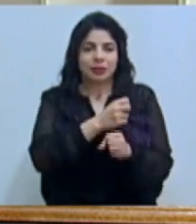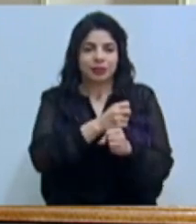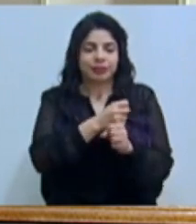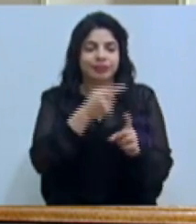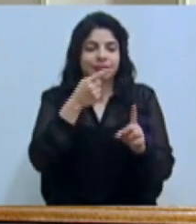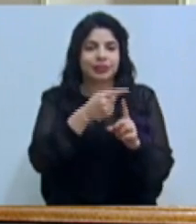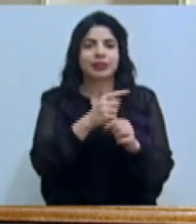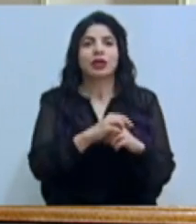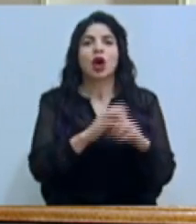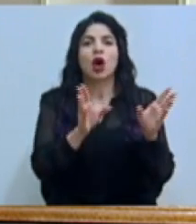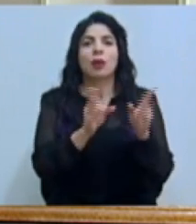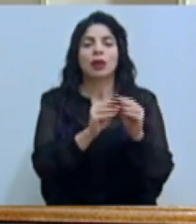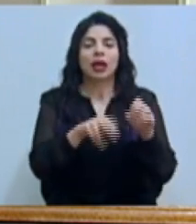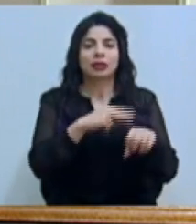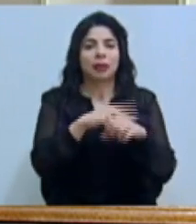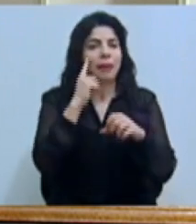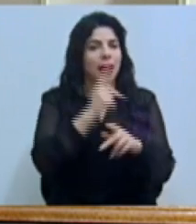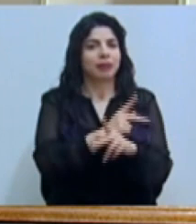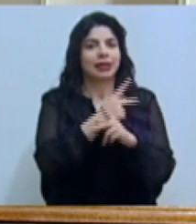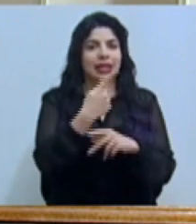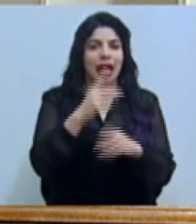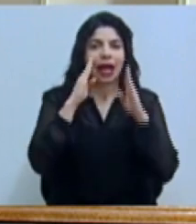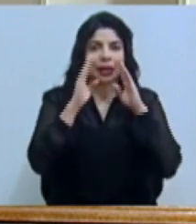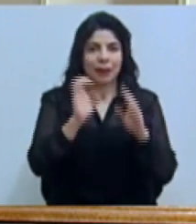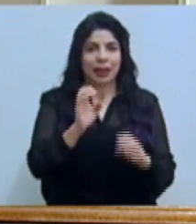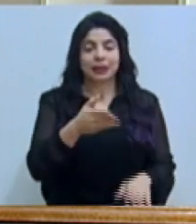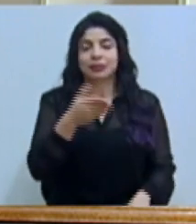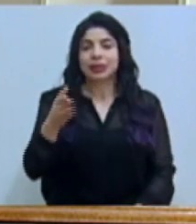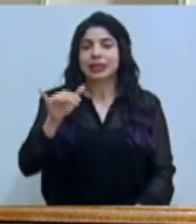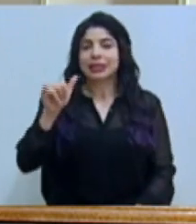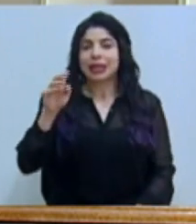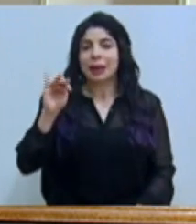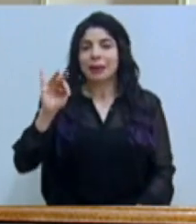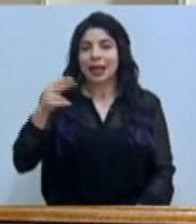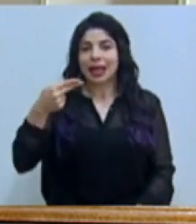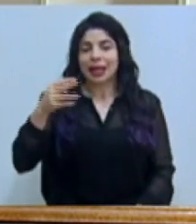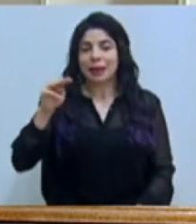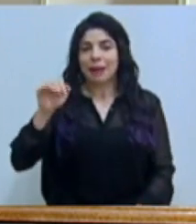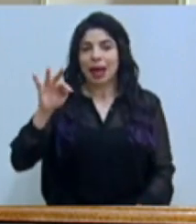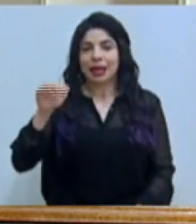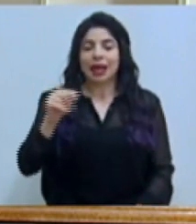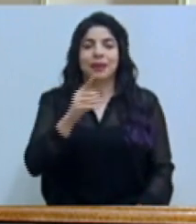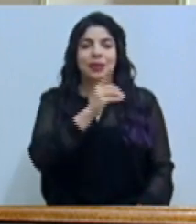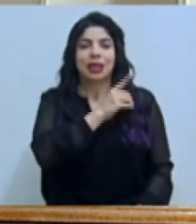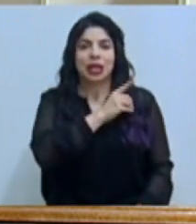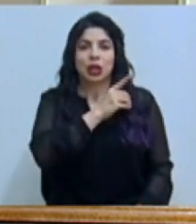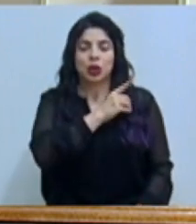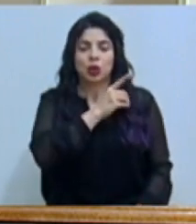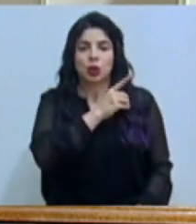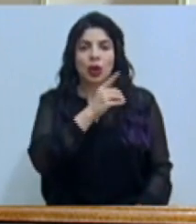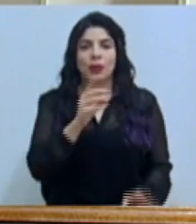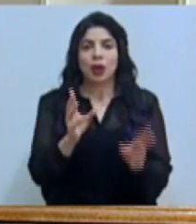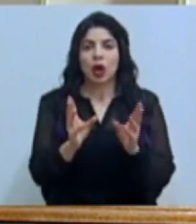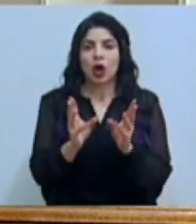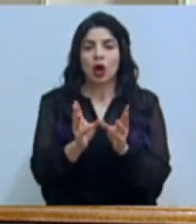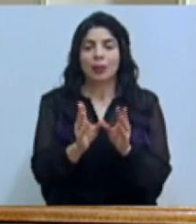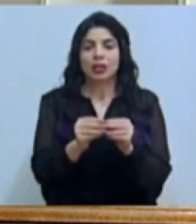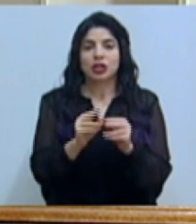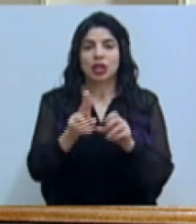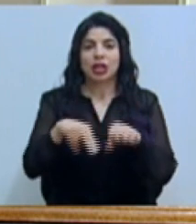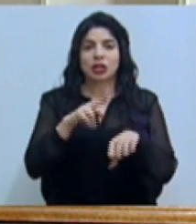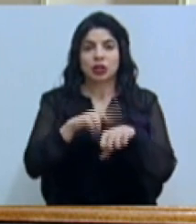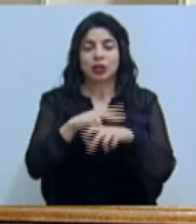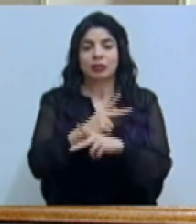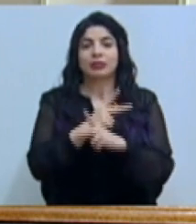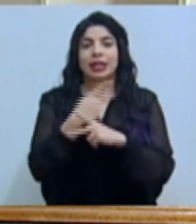Prevención de Riesgos y Atención de Emergencias, Yamilet Mata, directora ejecutiva de la Comisión Nacional de Prevención